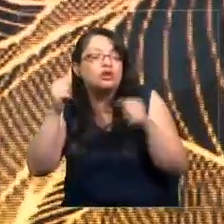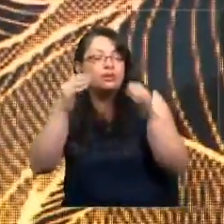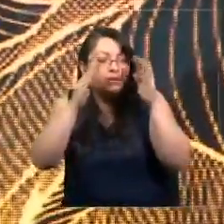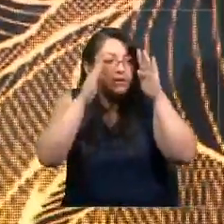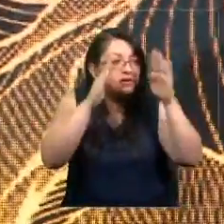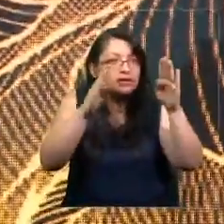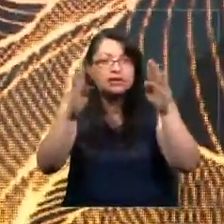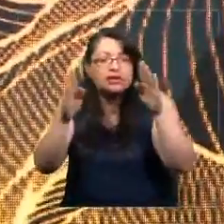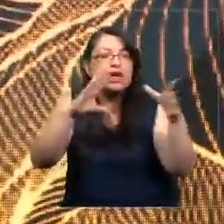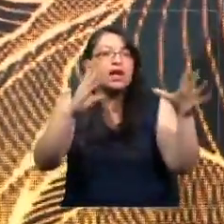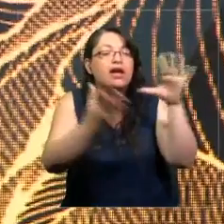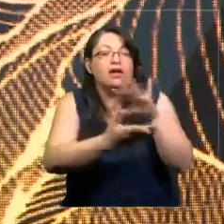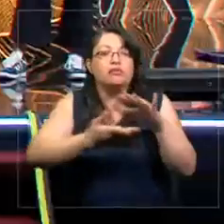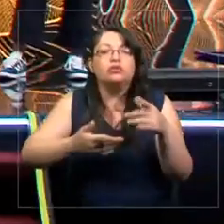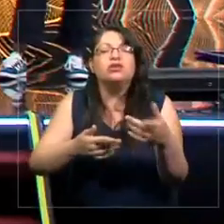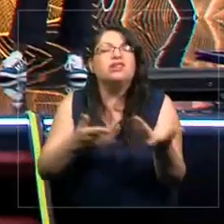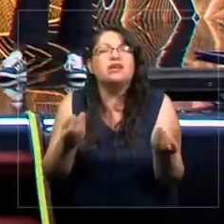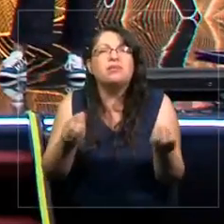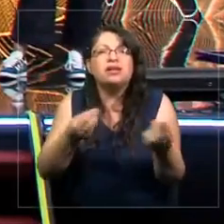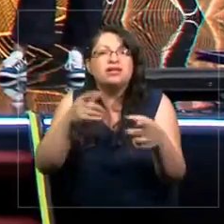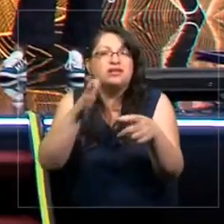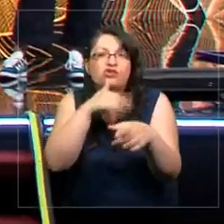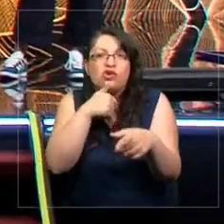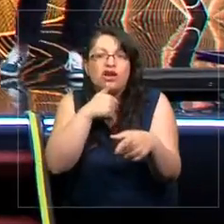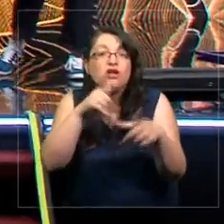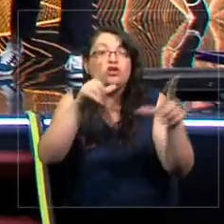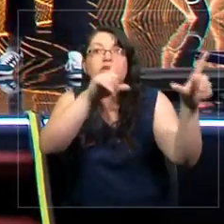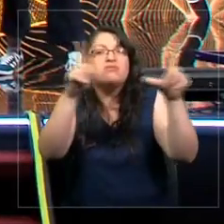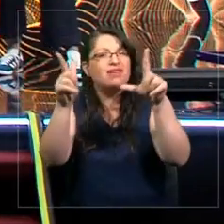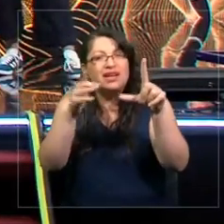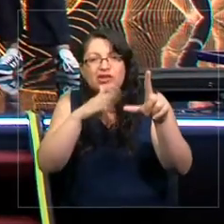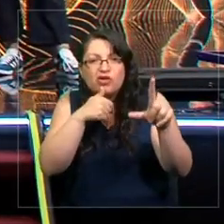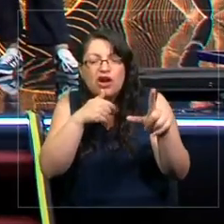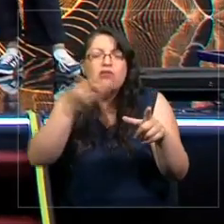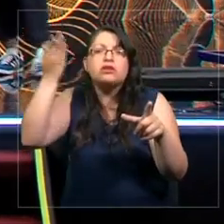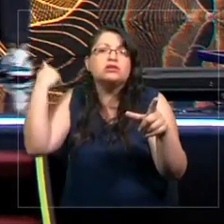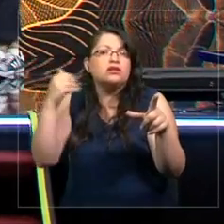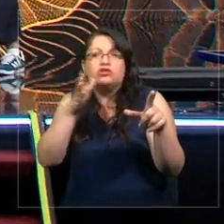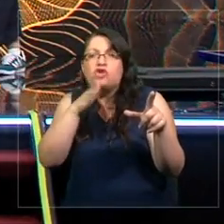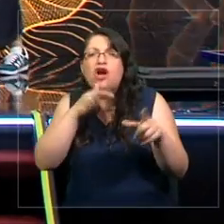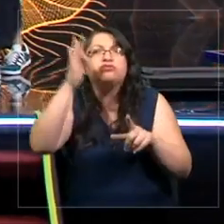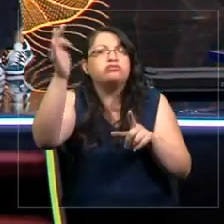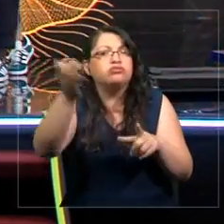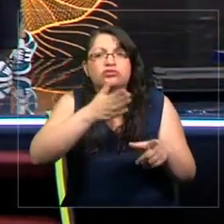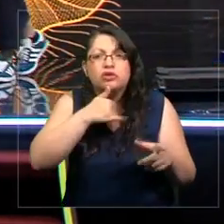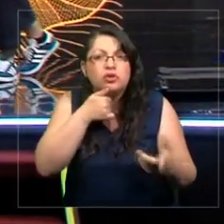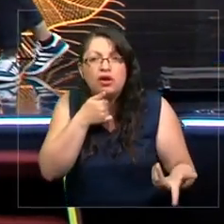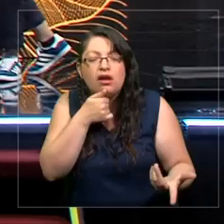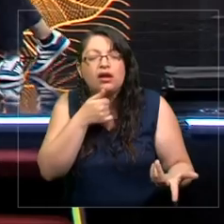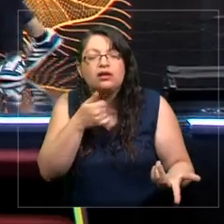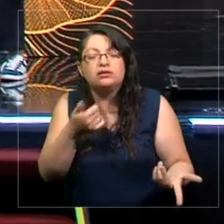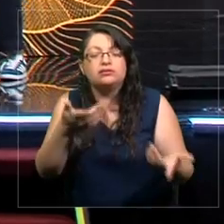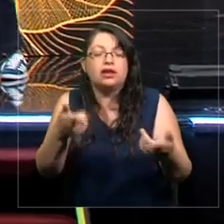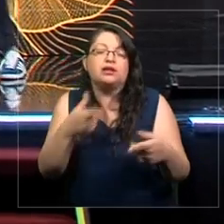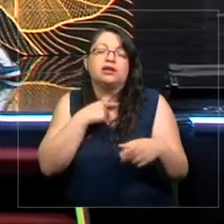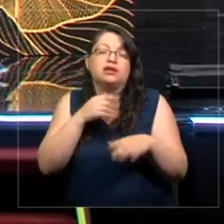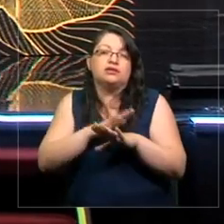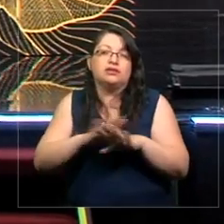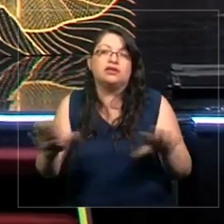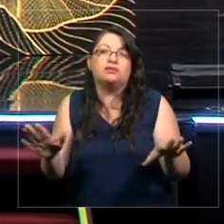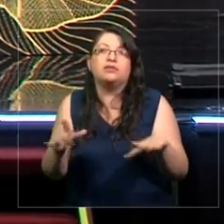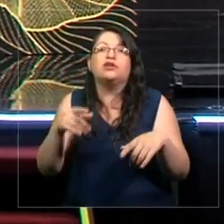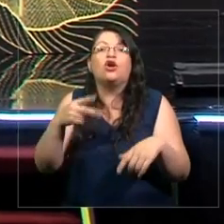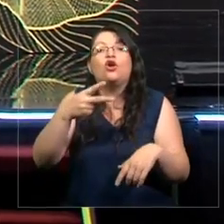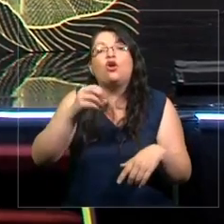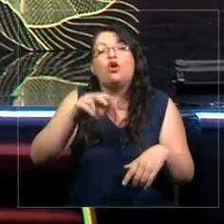existe y no tenemos imágenes, no tenemos pasado, no tenemos futuro? Y aquí quiero terminar con